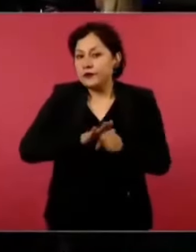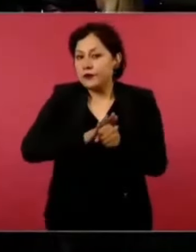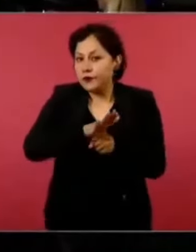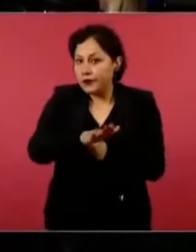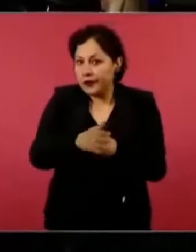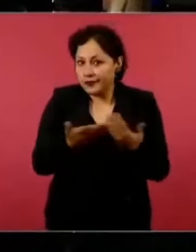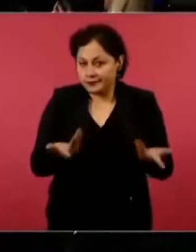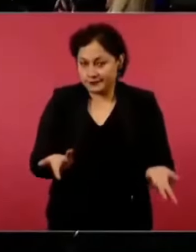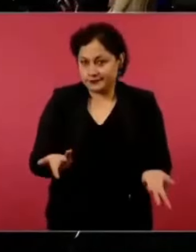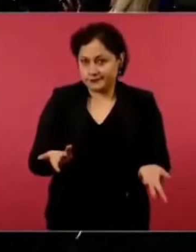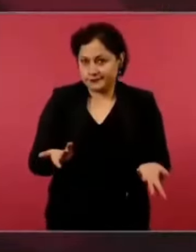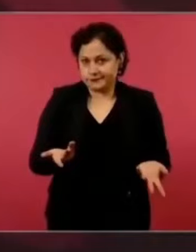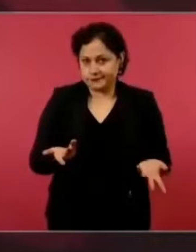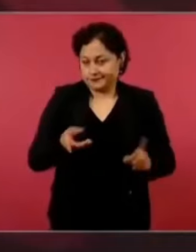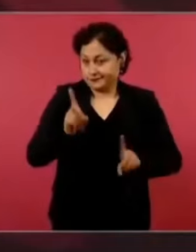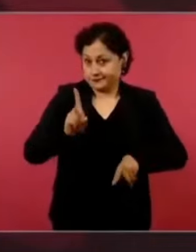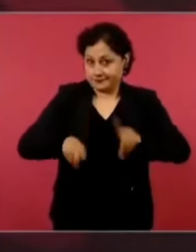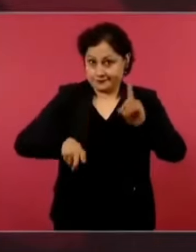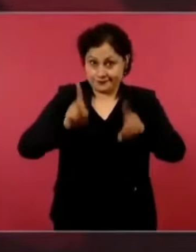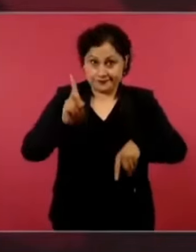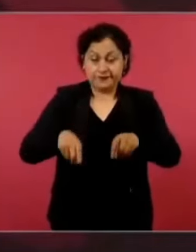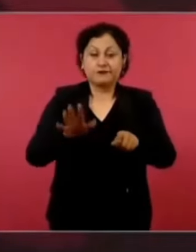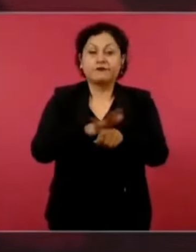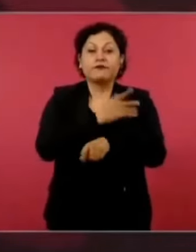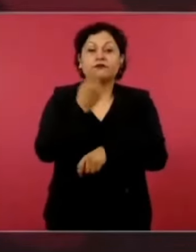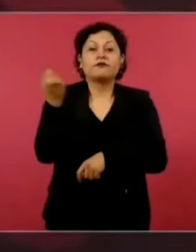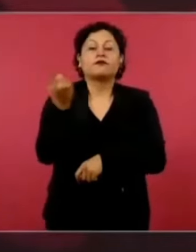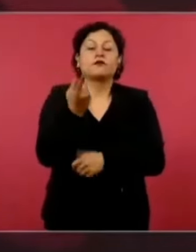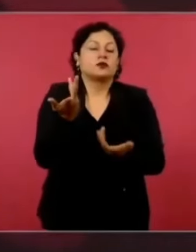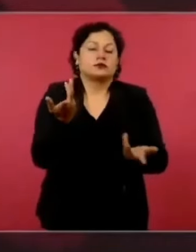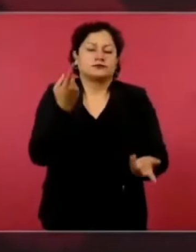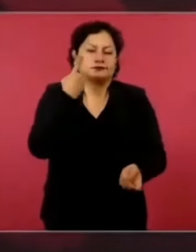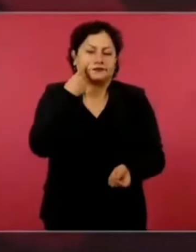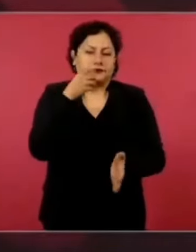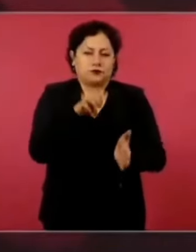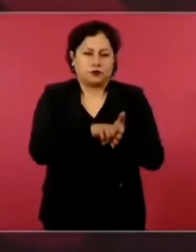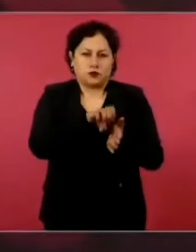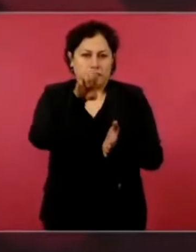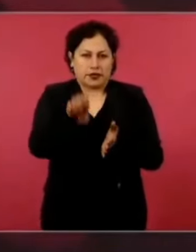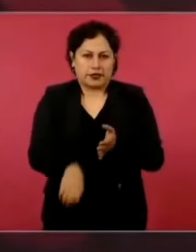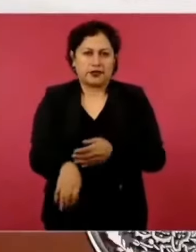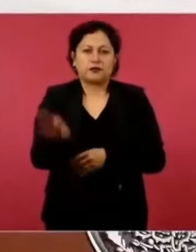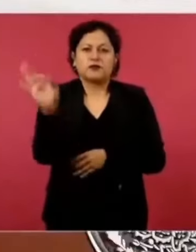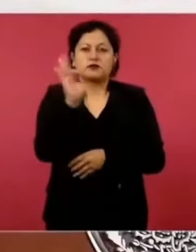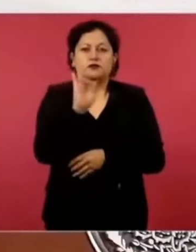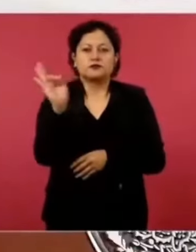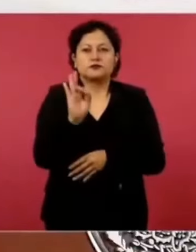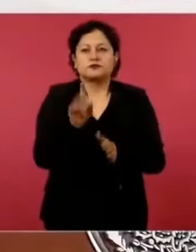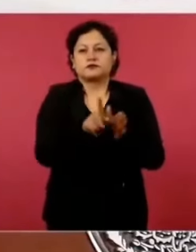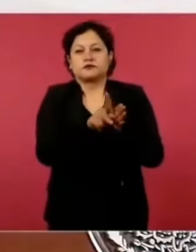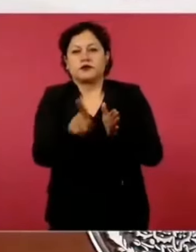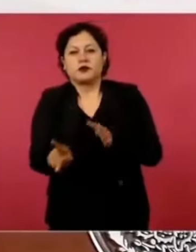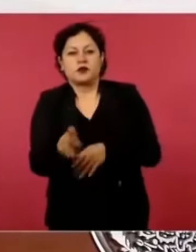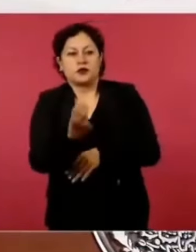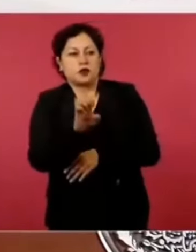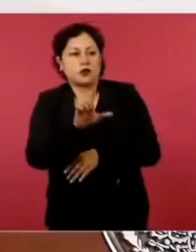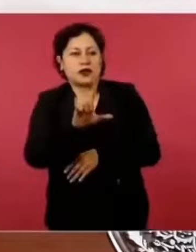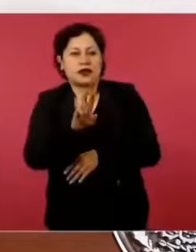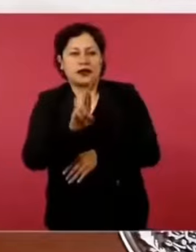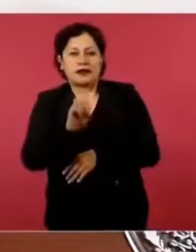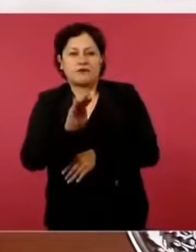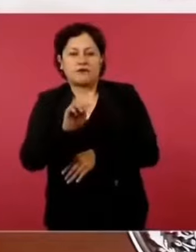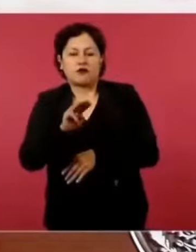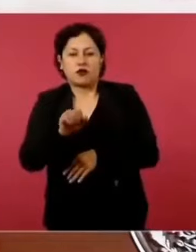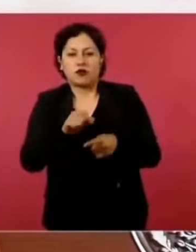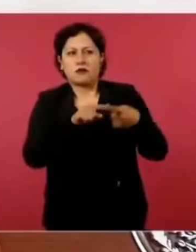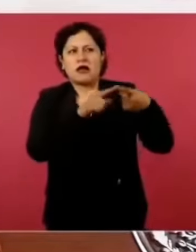hablamos de reforma, pero no hablemos